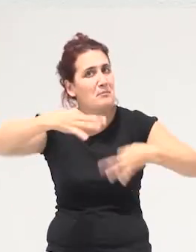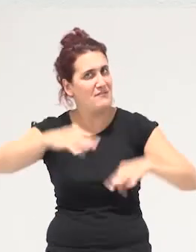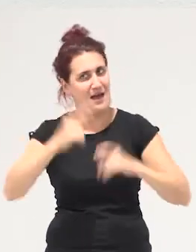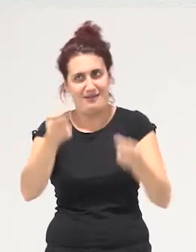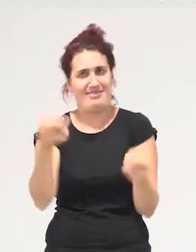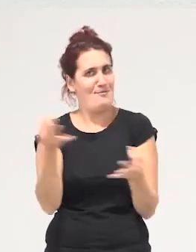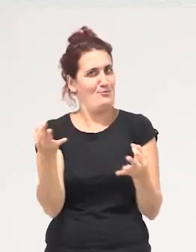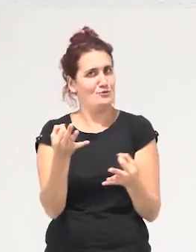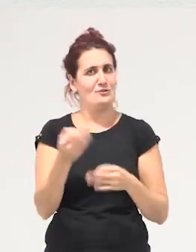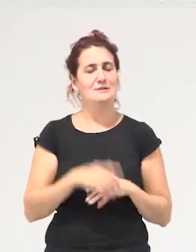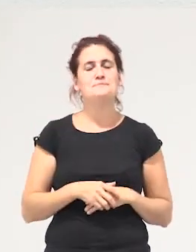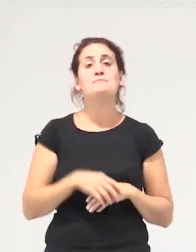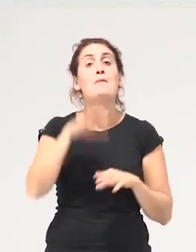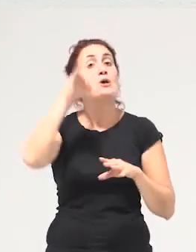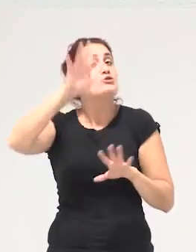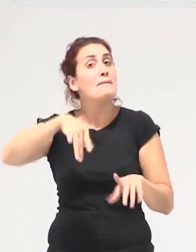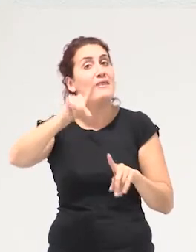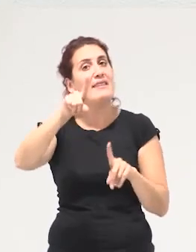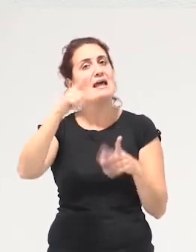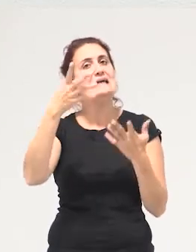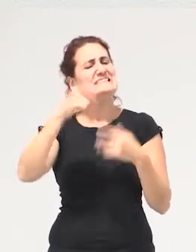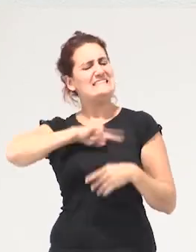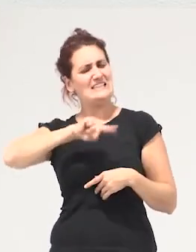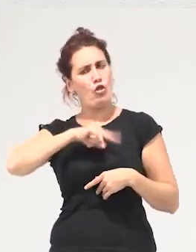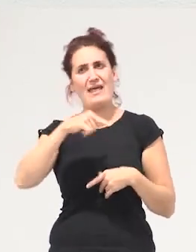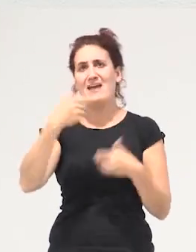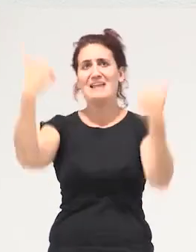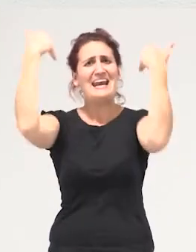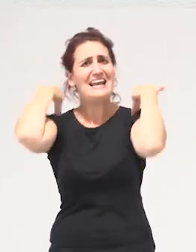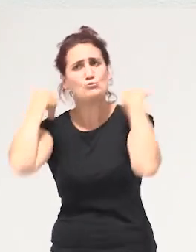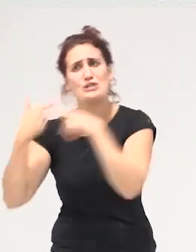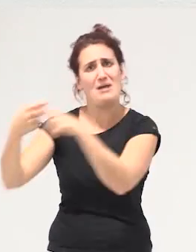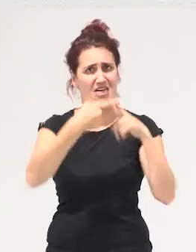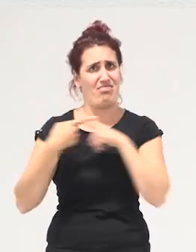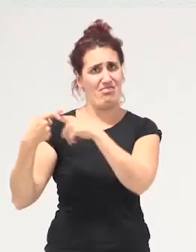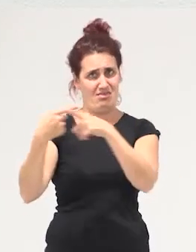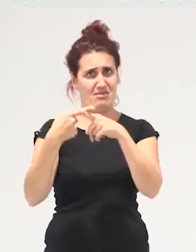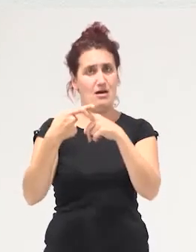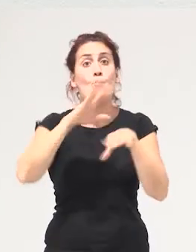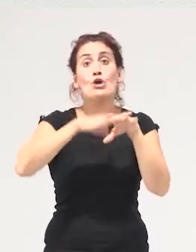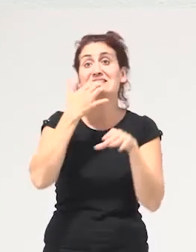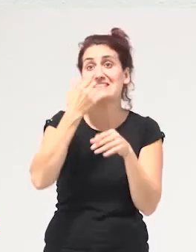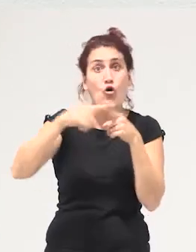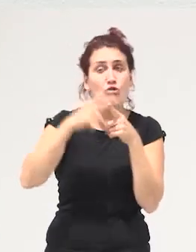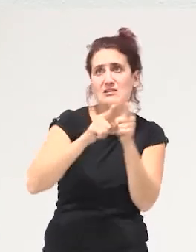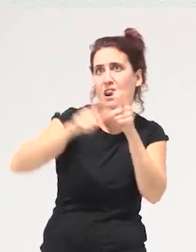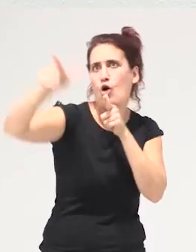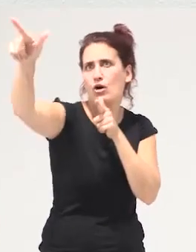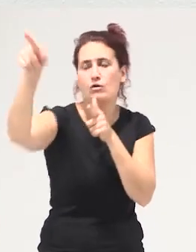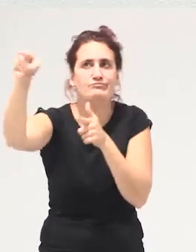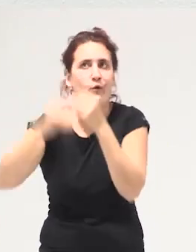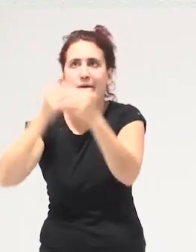pero también desde un sentido de corresponsabilidad porque cuando las cosas son tan grandes y suceden tan lejos es muy fácil